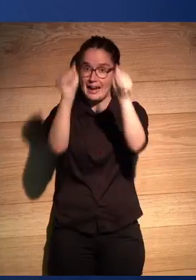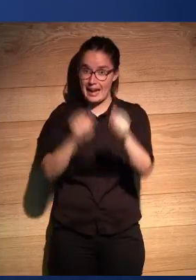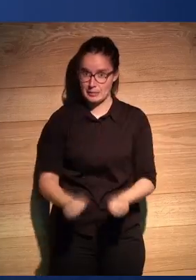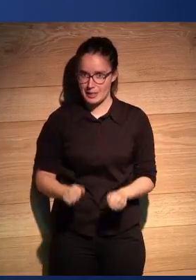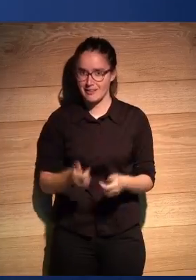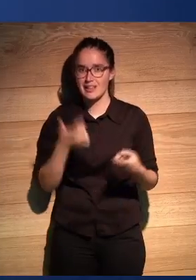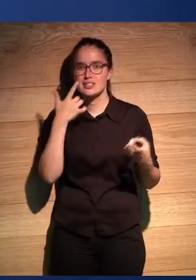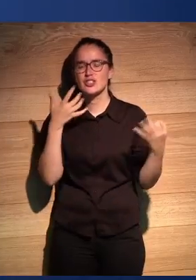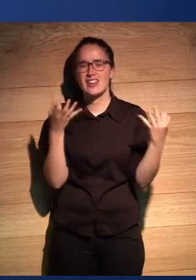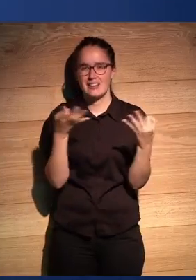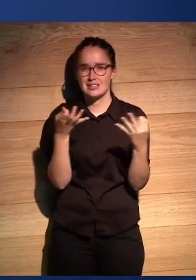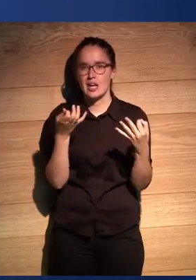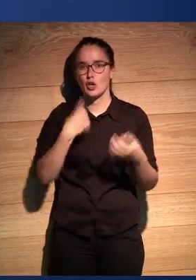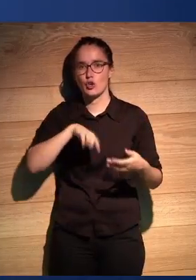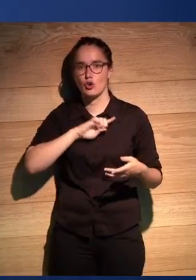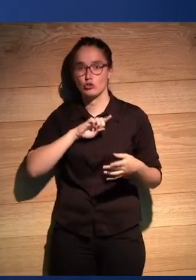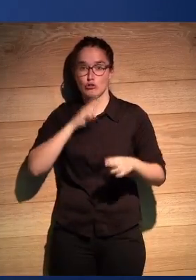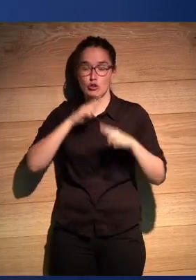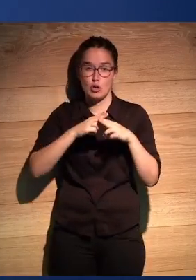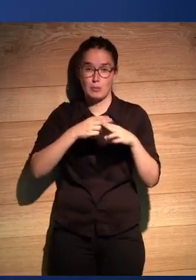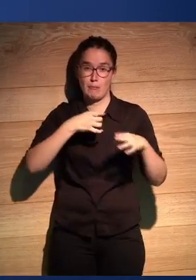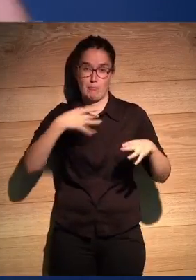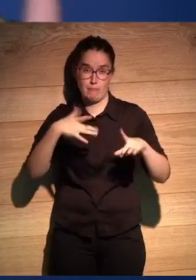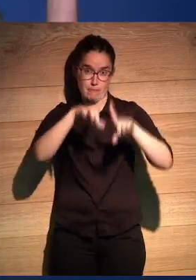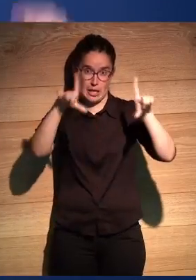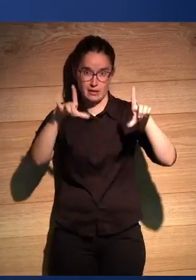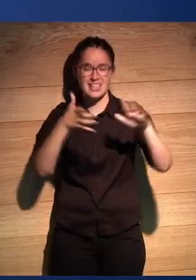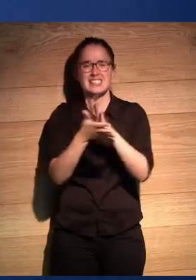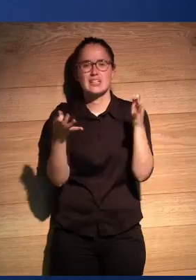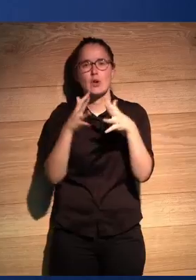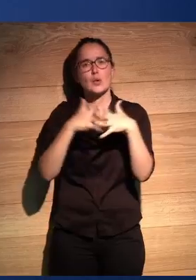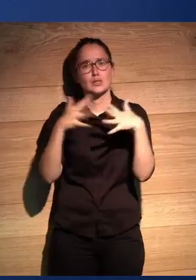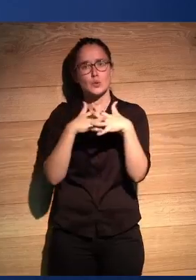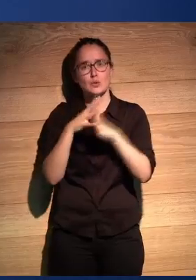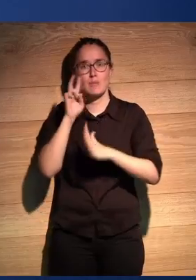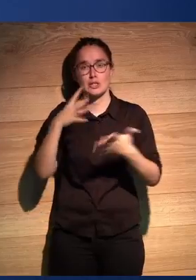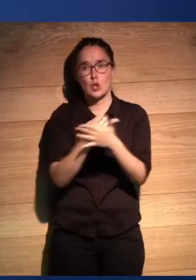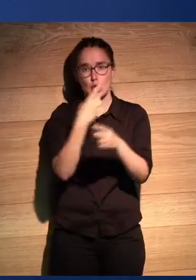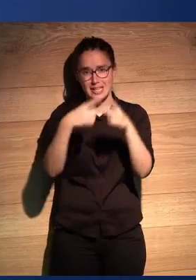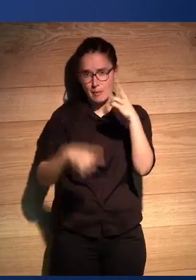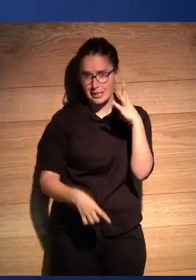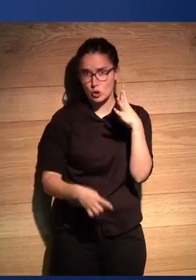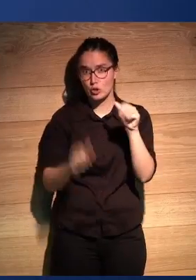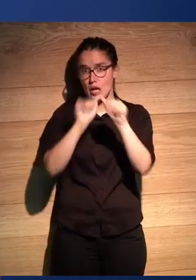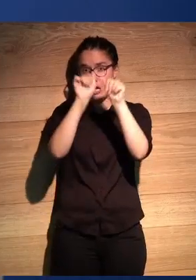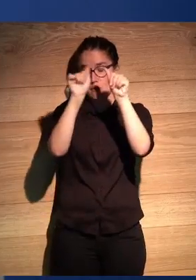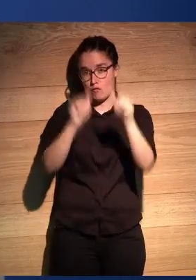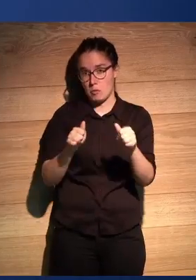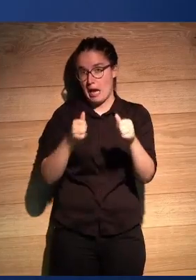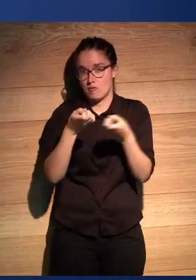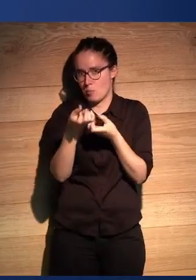decir esto de las plantillas? A esto nosotros le llamamos wireframes. Wireframes significa una estructura donde ves todos los elementos informativos.